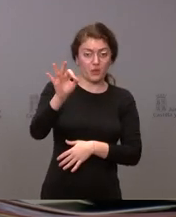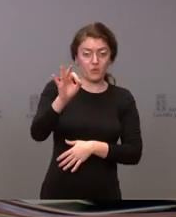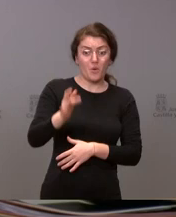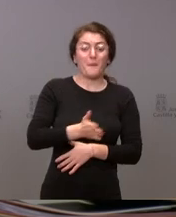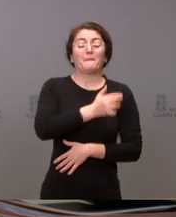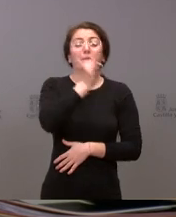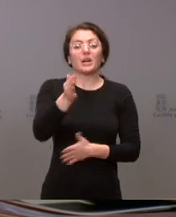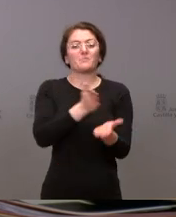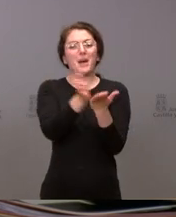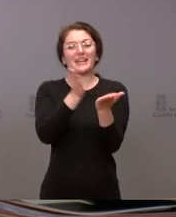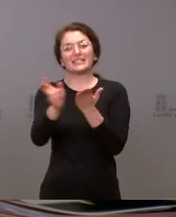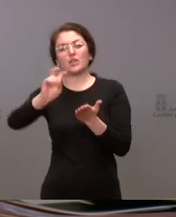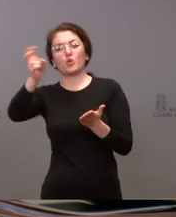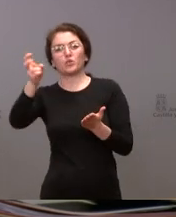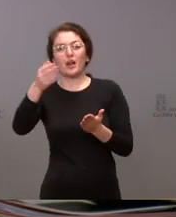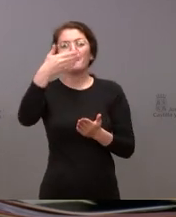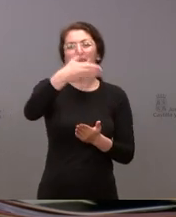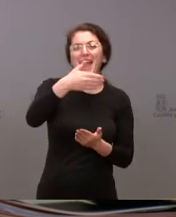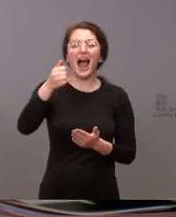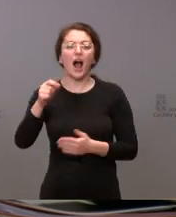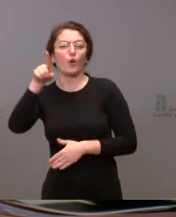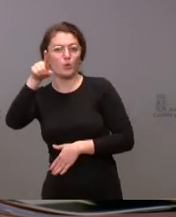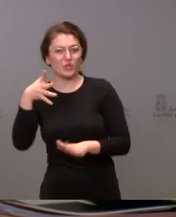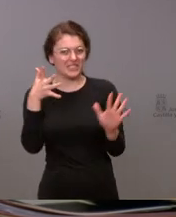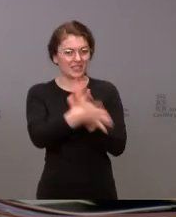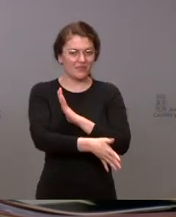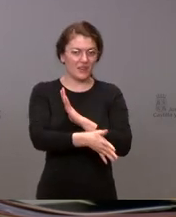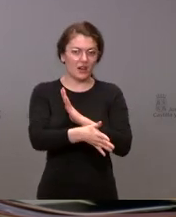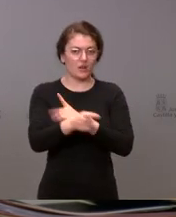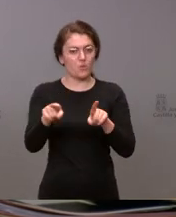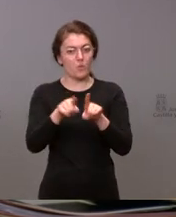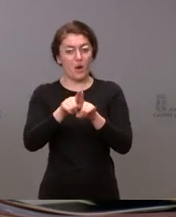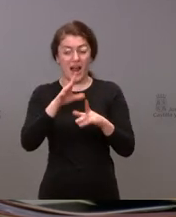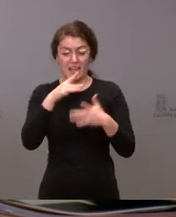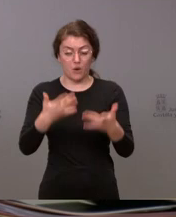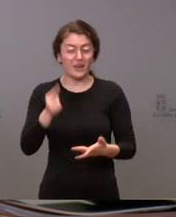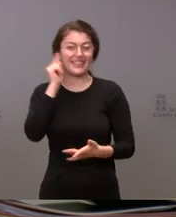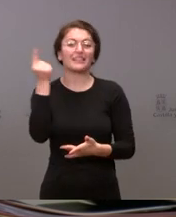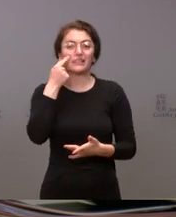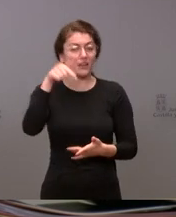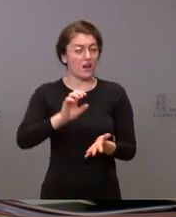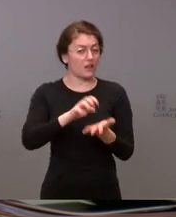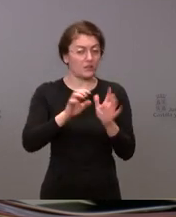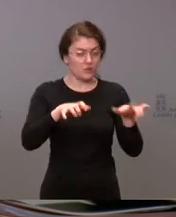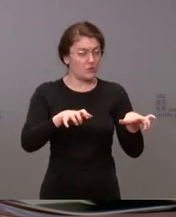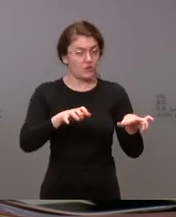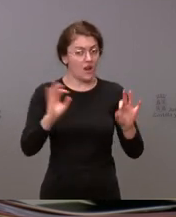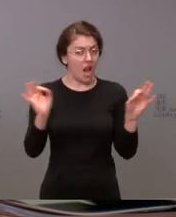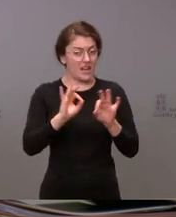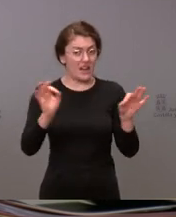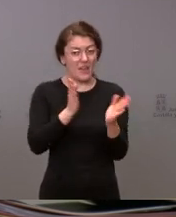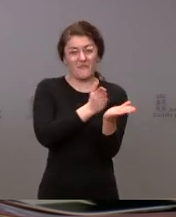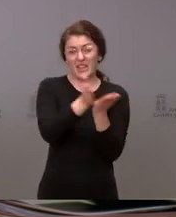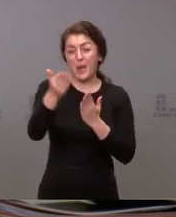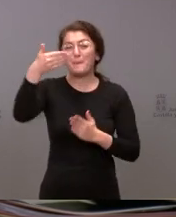variantes todas ellas han sido variante BA1. Es decir, no hemos detectado hasta el momento en Castilla y León ningún caso con variante